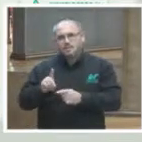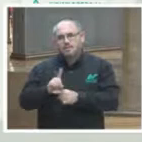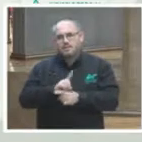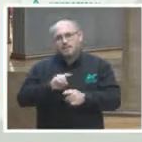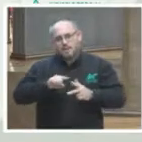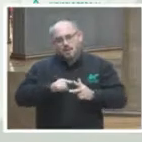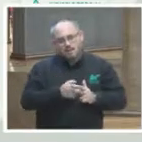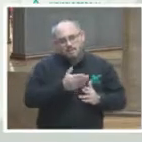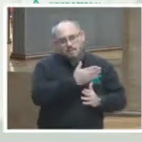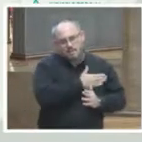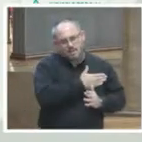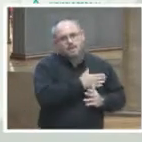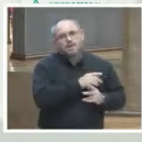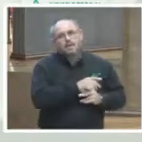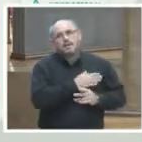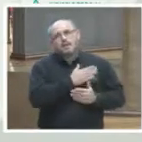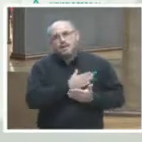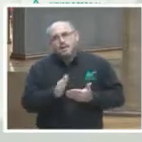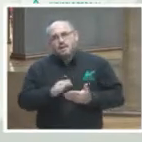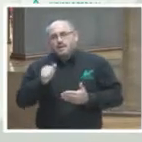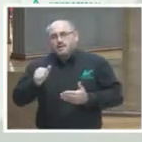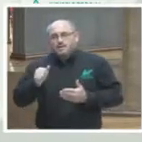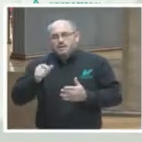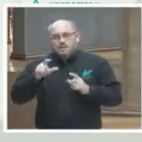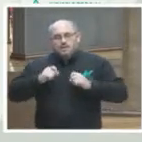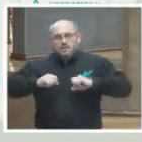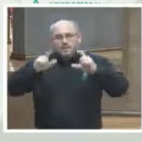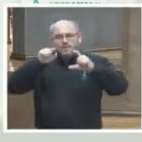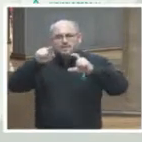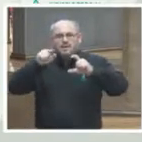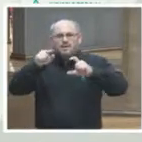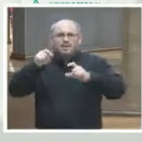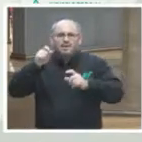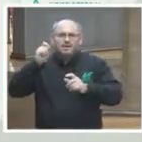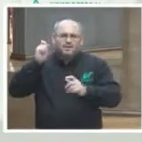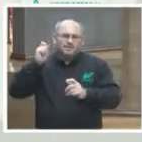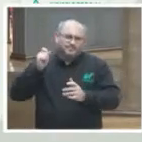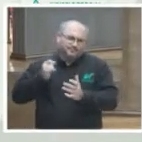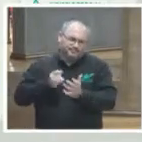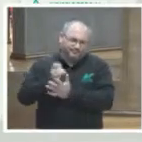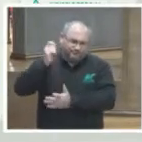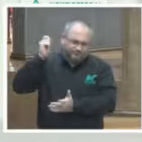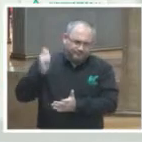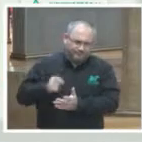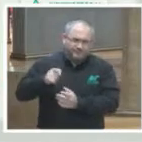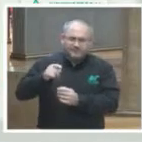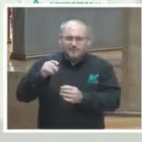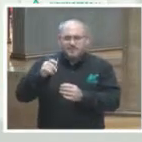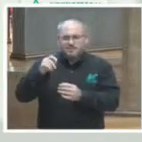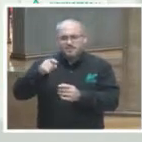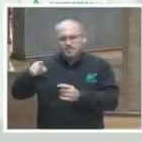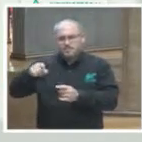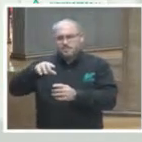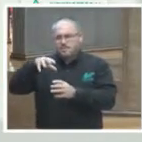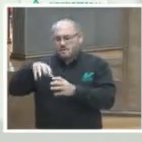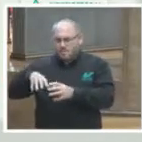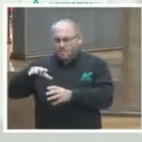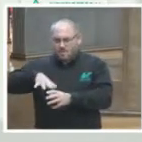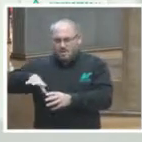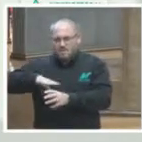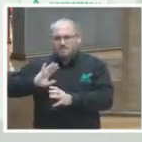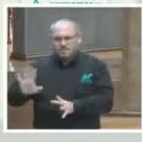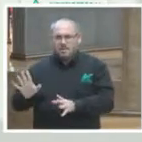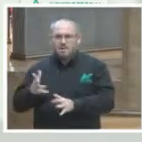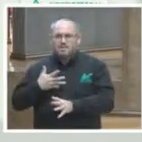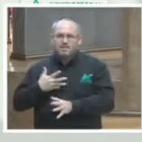inicio además otro otro portal es el de sentencias de los tribunales electorales locales ya tenemos